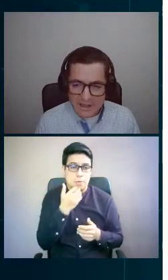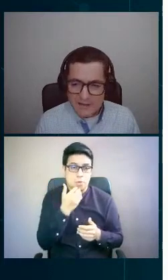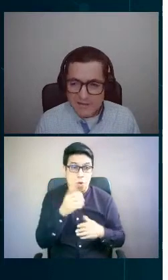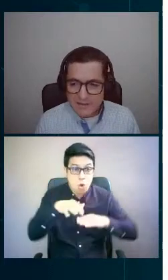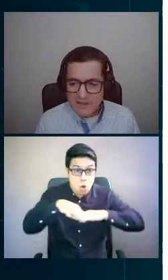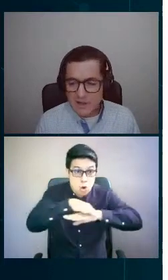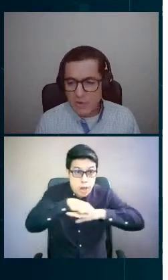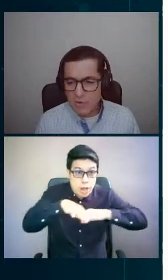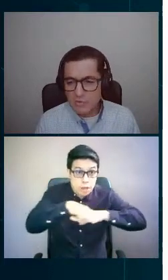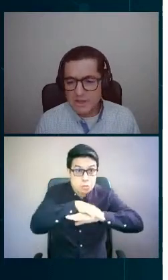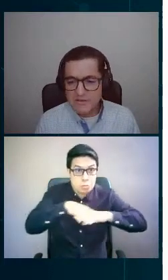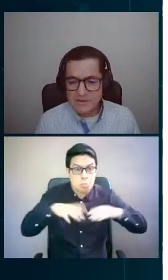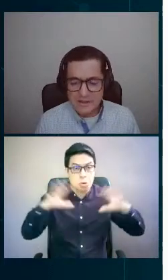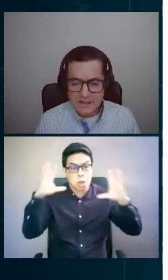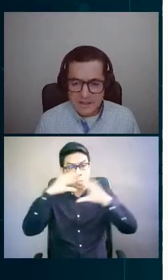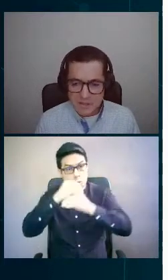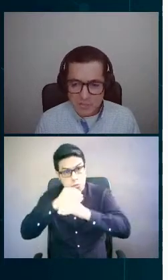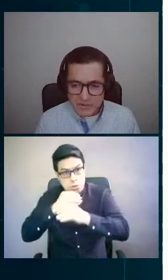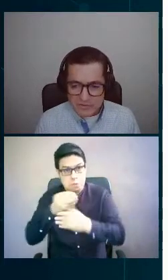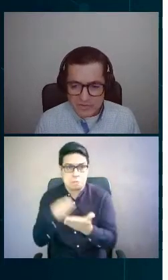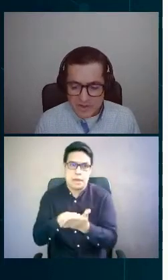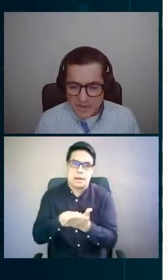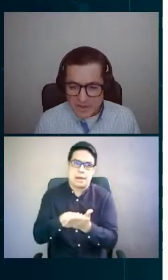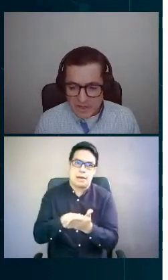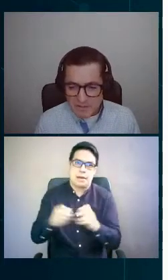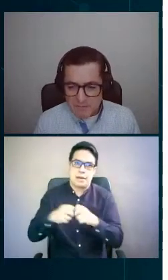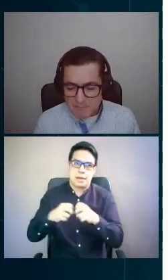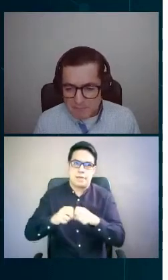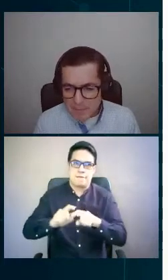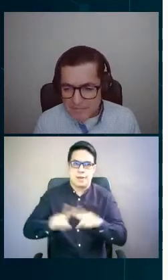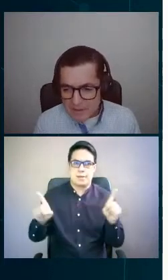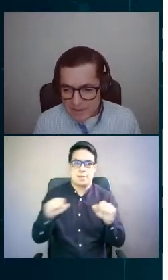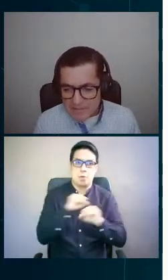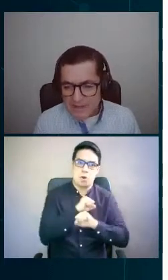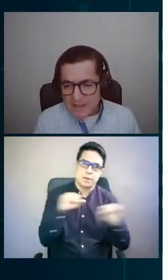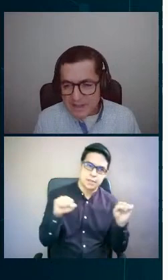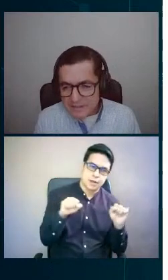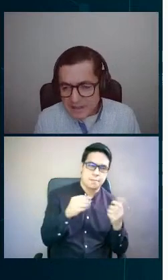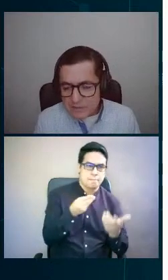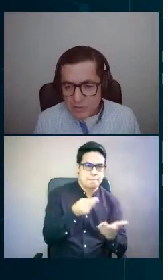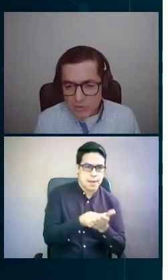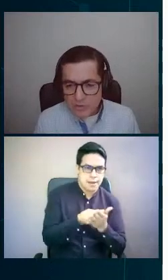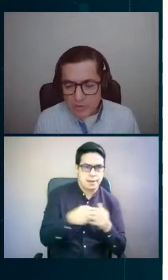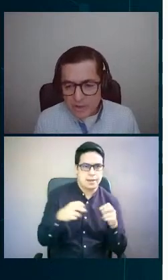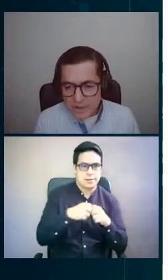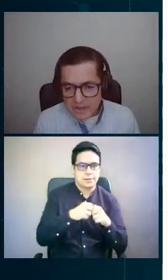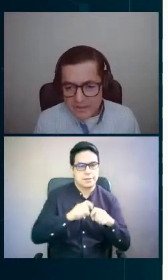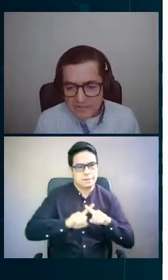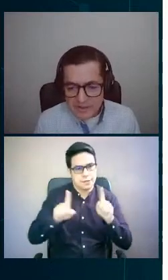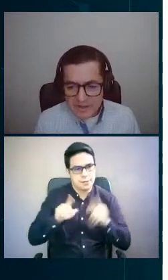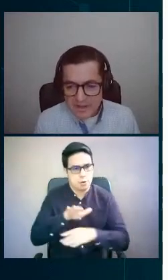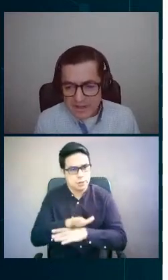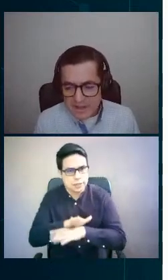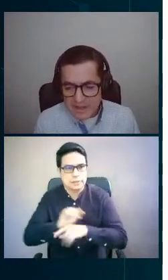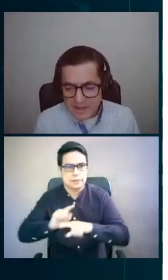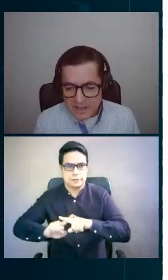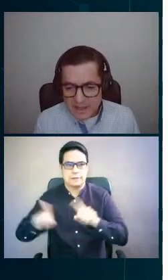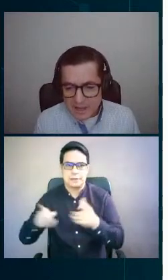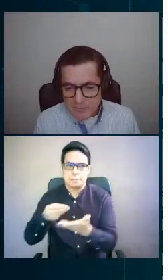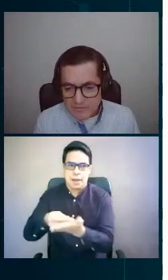en la que éste lo utilice. Pues, básicamente, dentro de lo que es